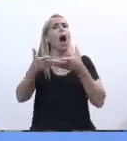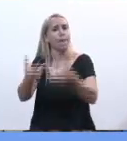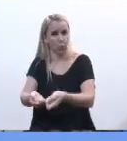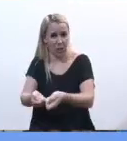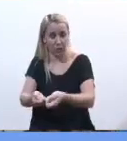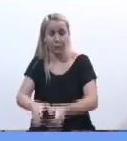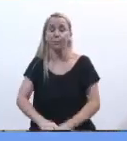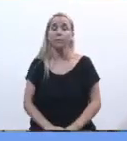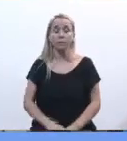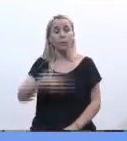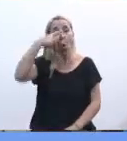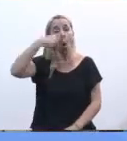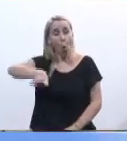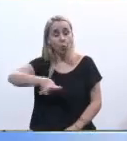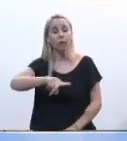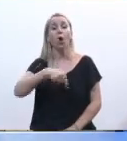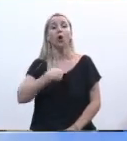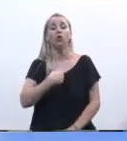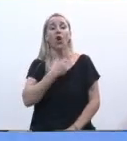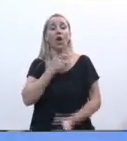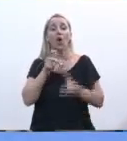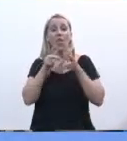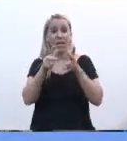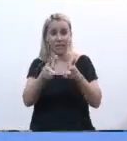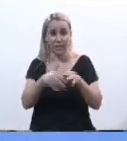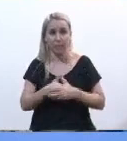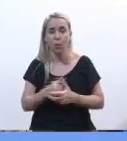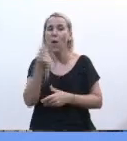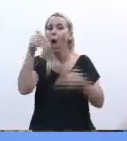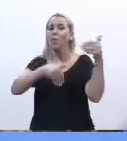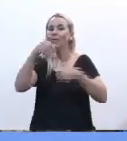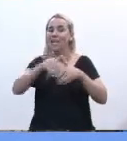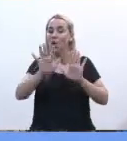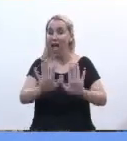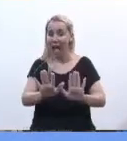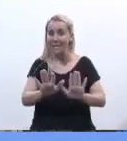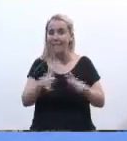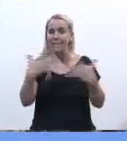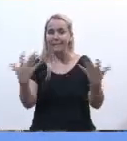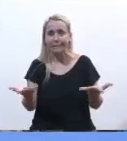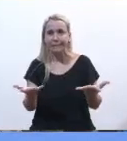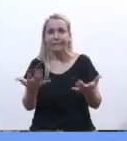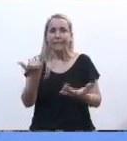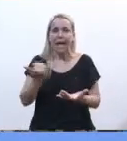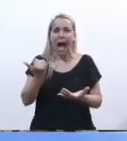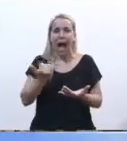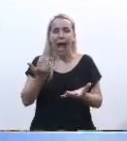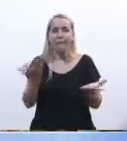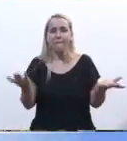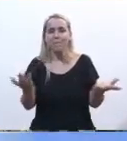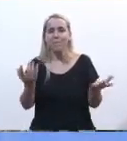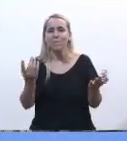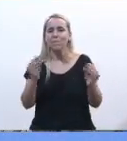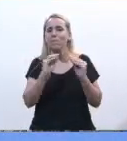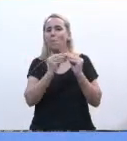Por último, quiero decir que una votación como esta está teñida de razones